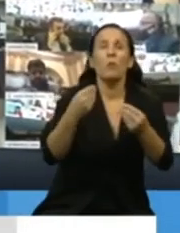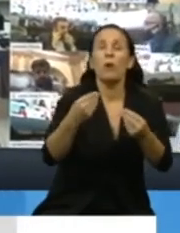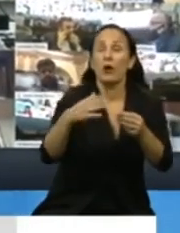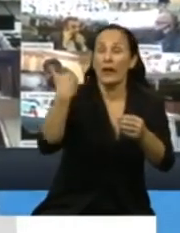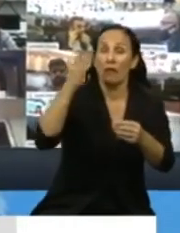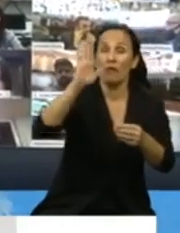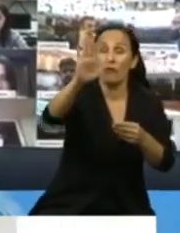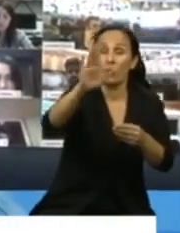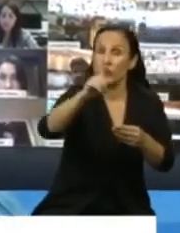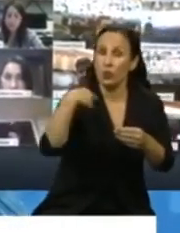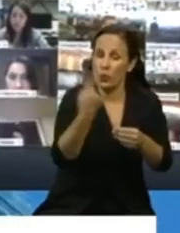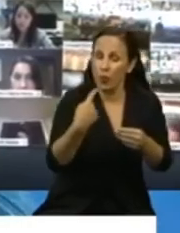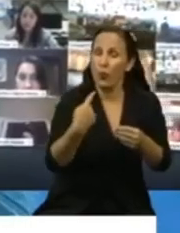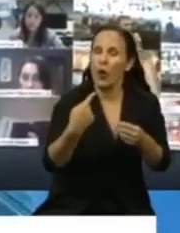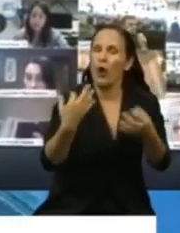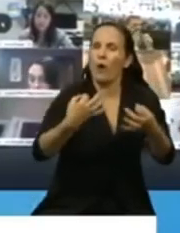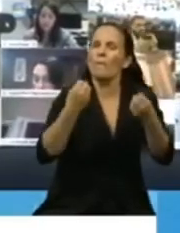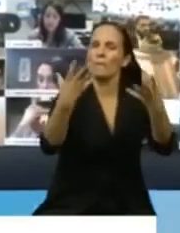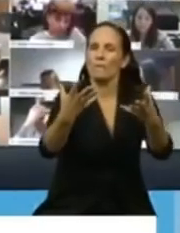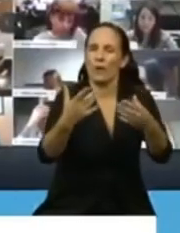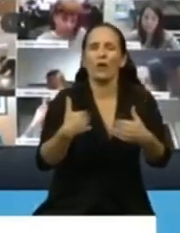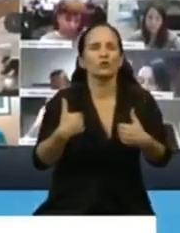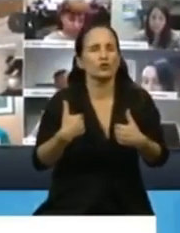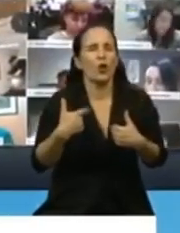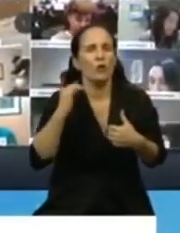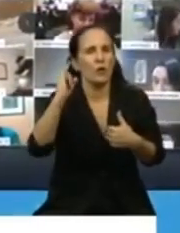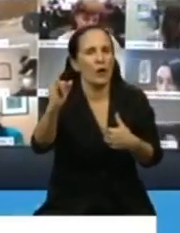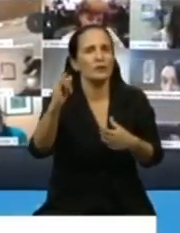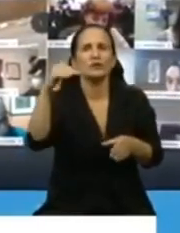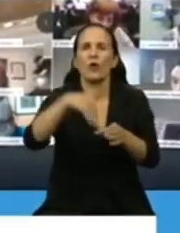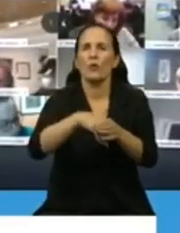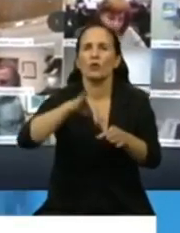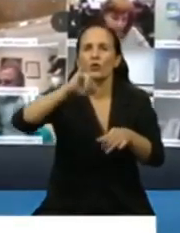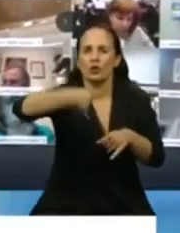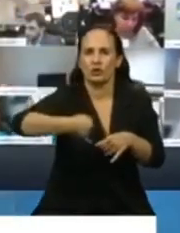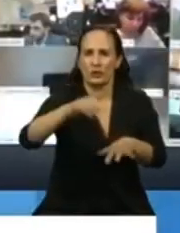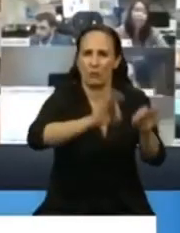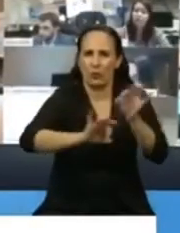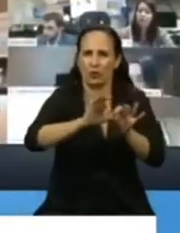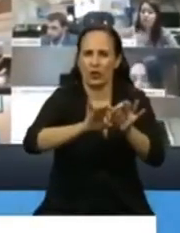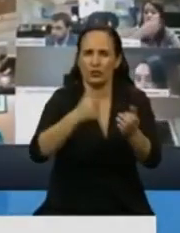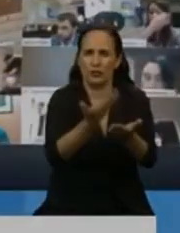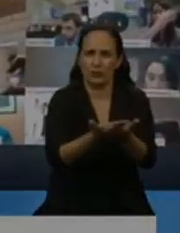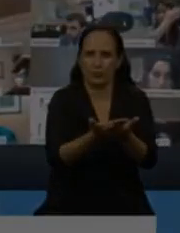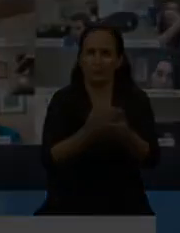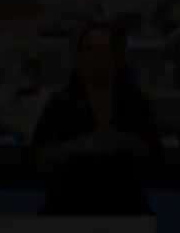merecemos. Muchas gracias, señor presidente. Doy mi voto afirmativo a este proyecto. Gracias, diputada.